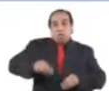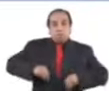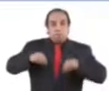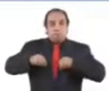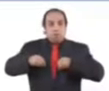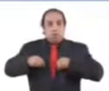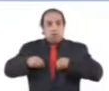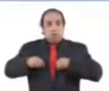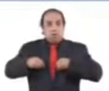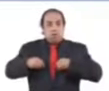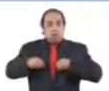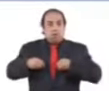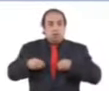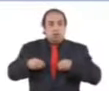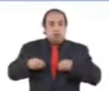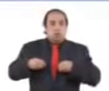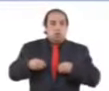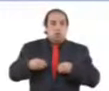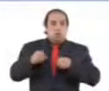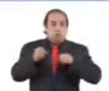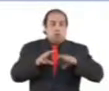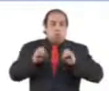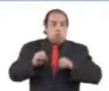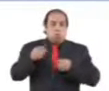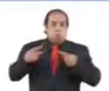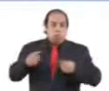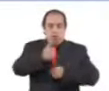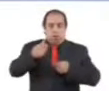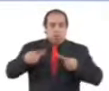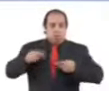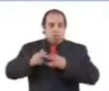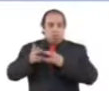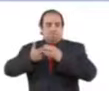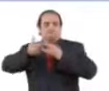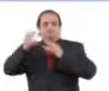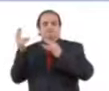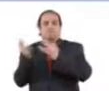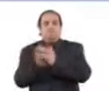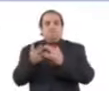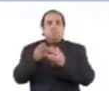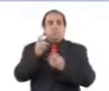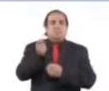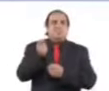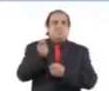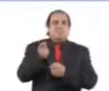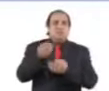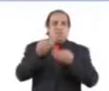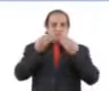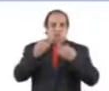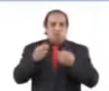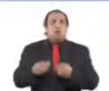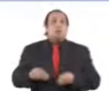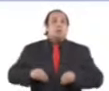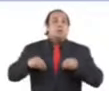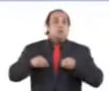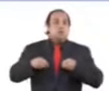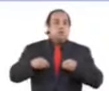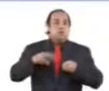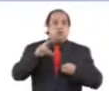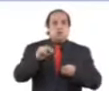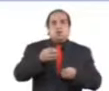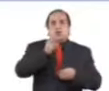de carne, de carne y hueso, no es una estadística ni una tendencia mediática. Son vidas,